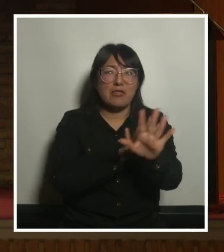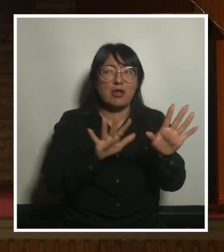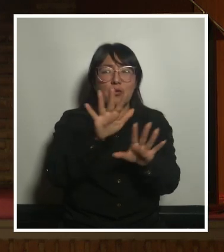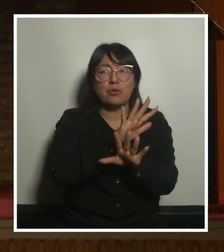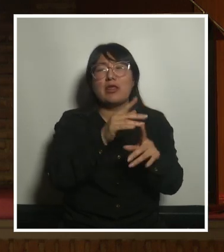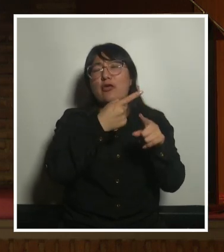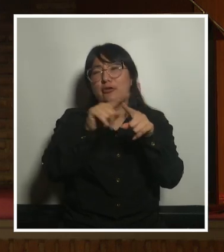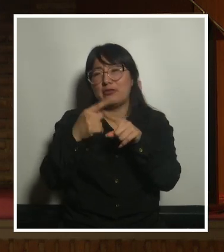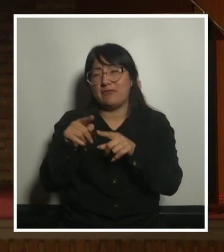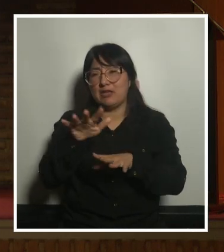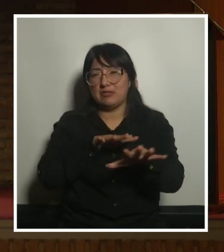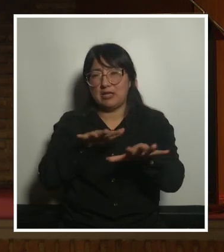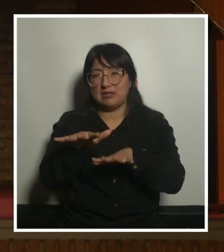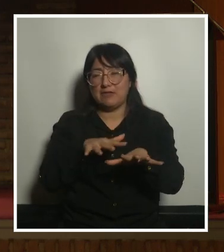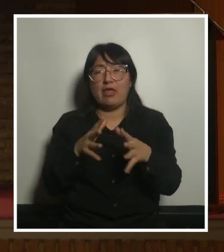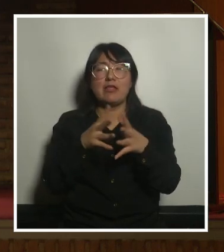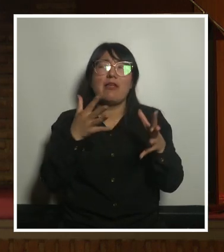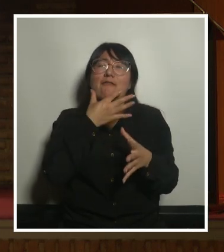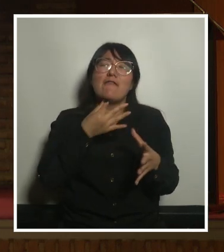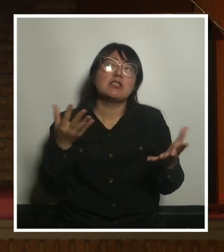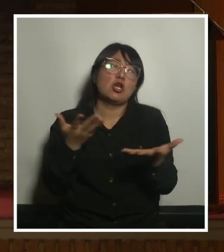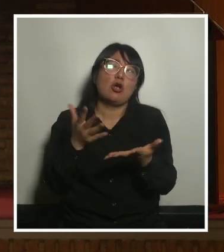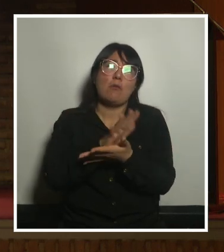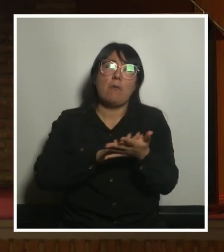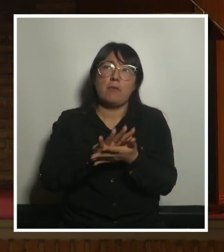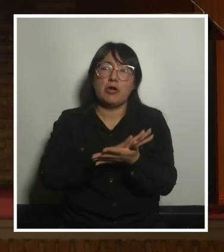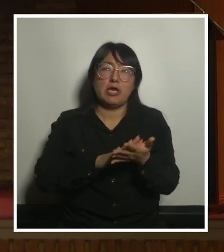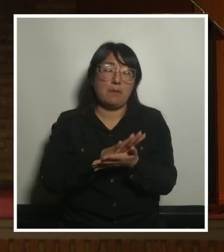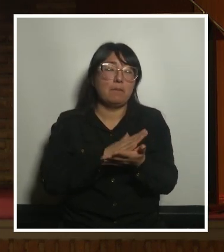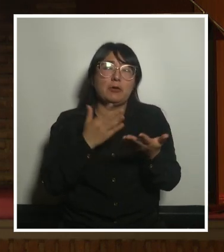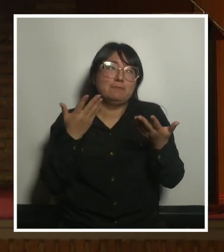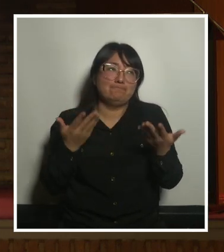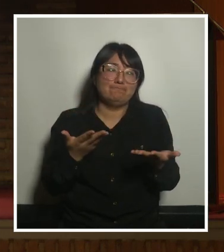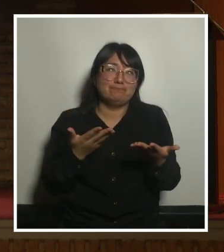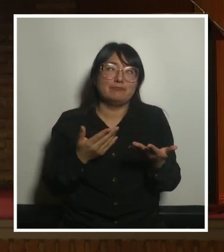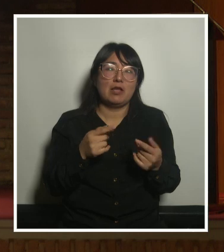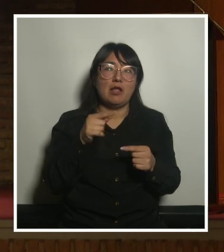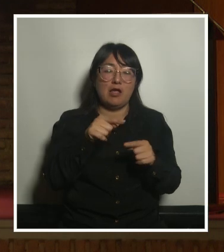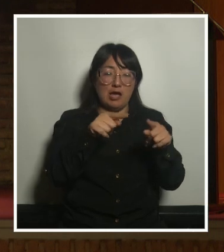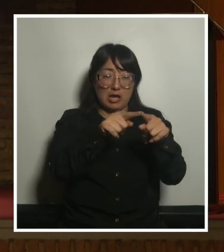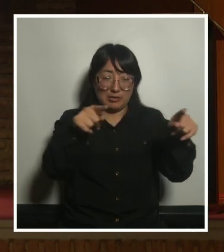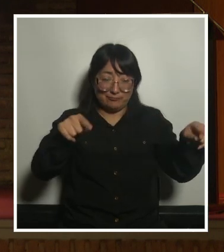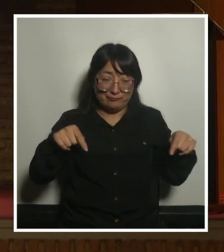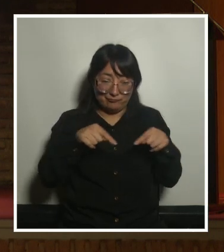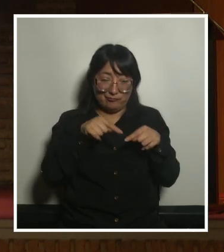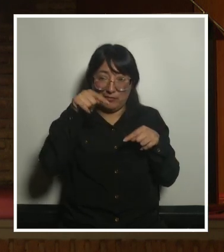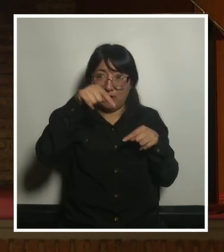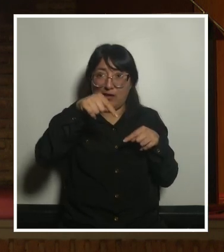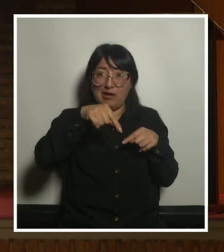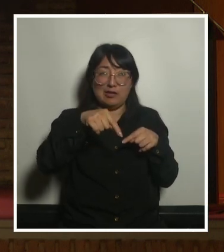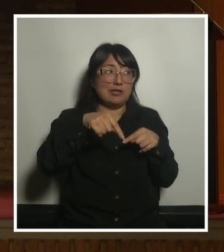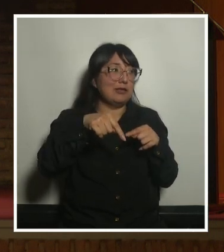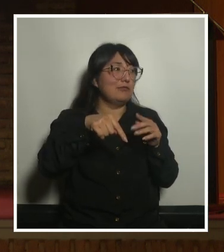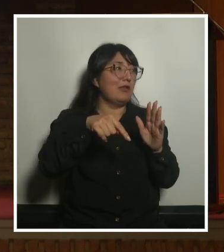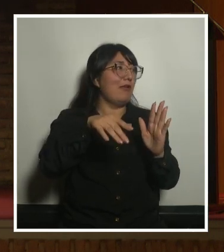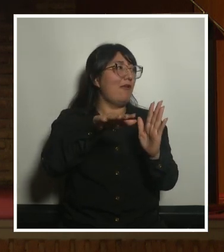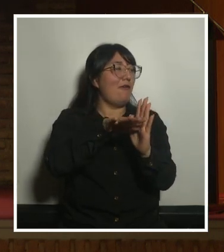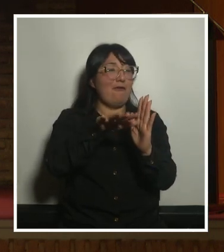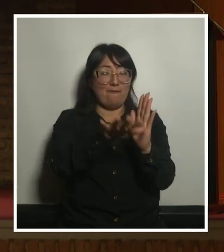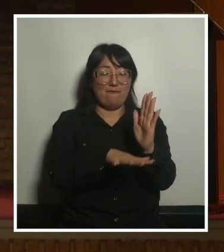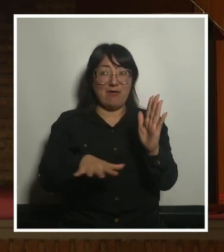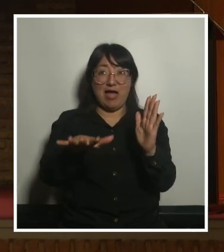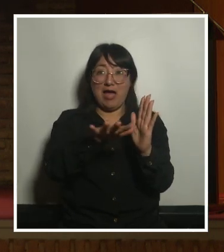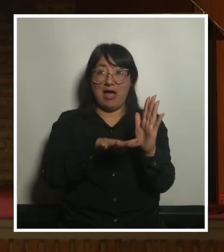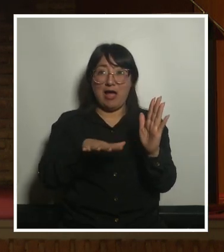actividades algo tan fácil como que en un equipamiento por ejemplo haya una parte baja que sea de taquilla esto es en Santa